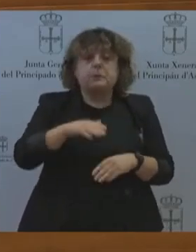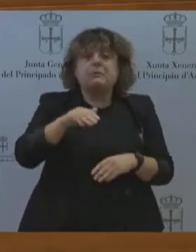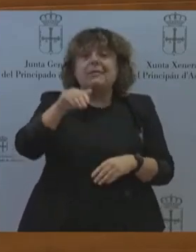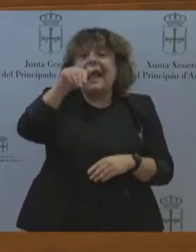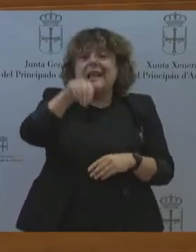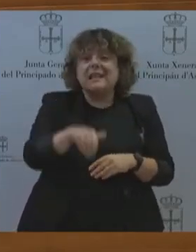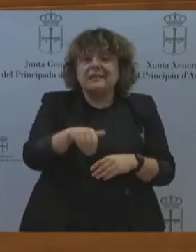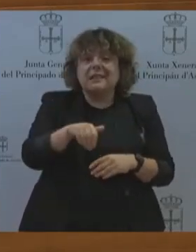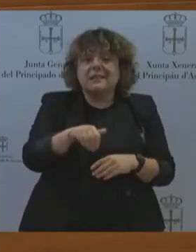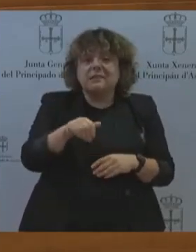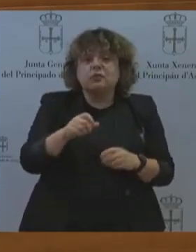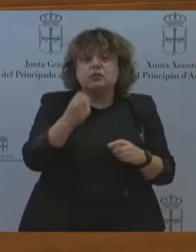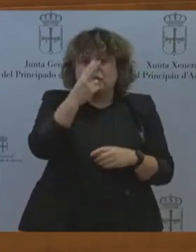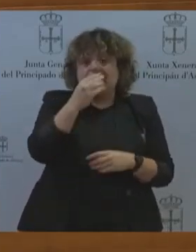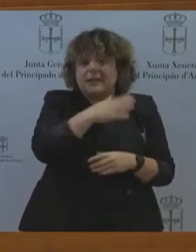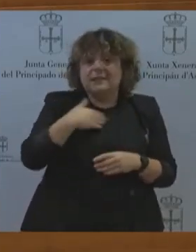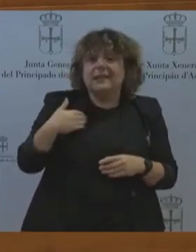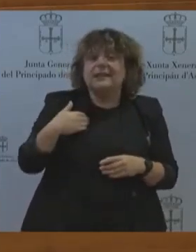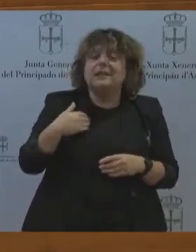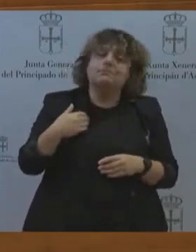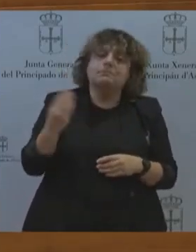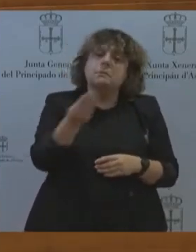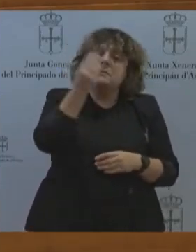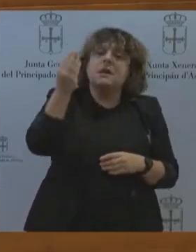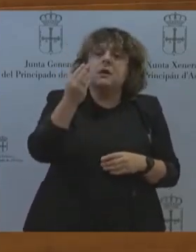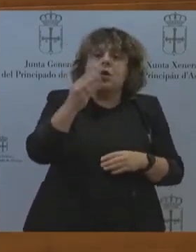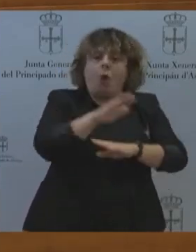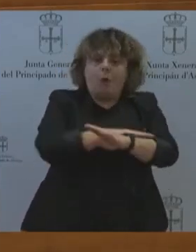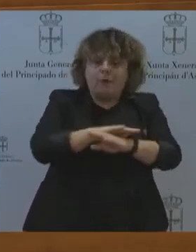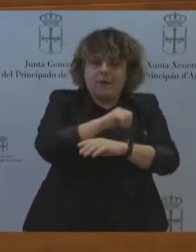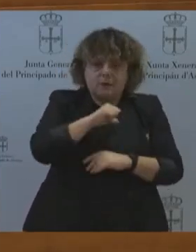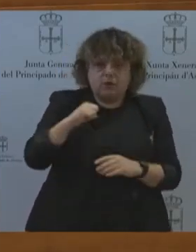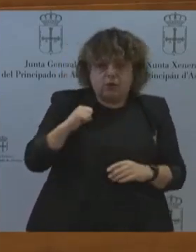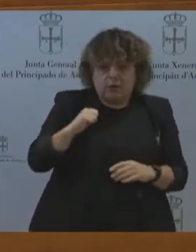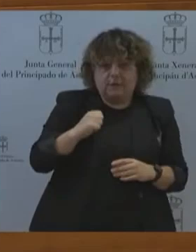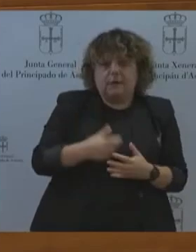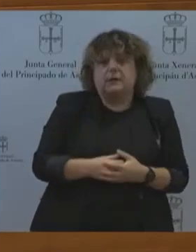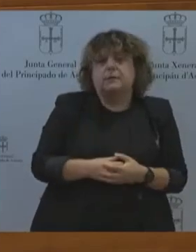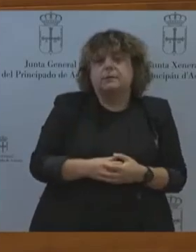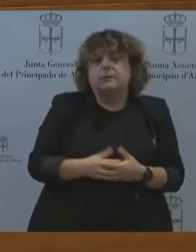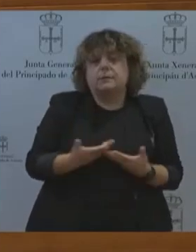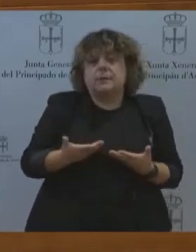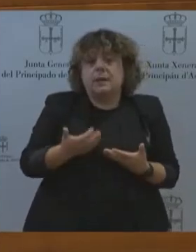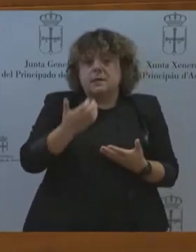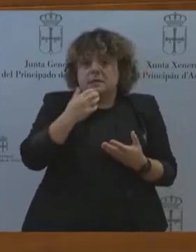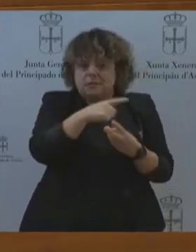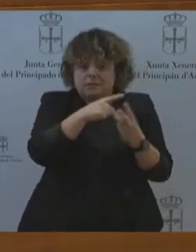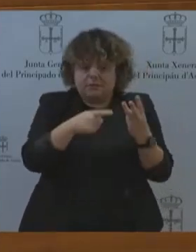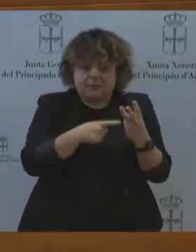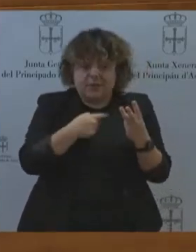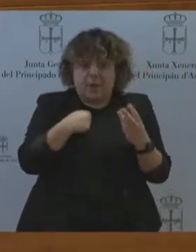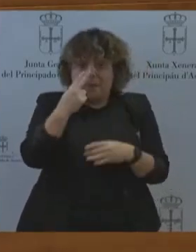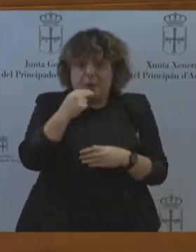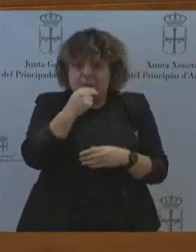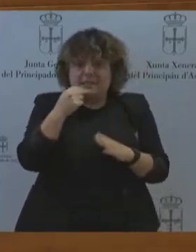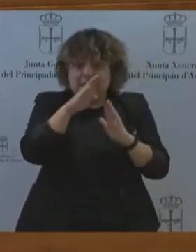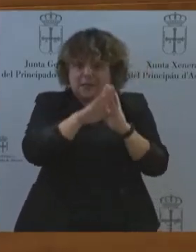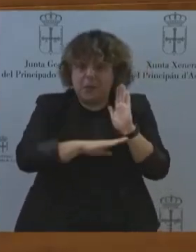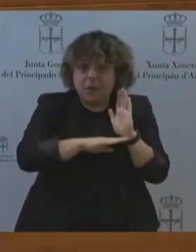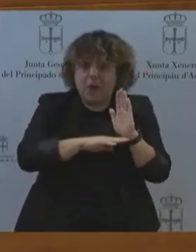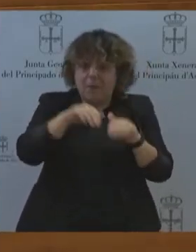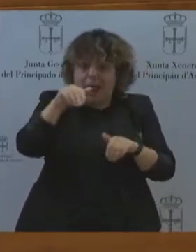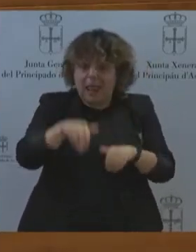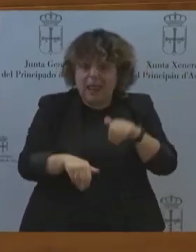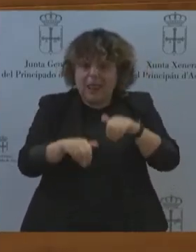legislatura. Si para usted sus promesas electorales valen algo, lo coherente sería gobernar en solitario,